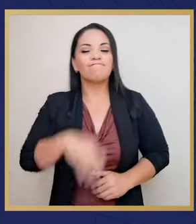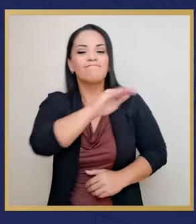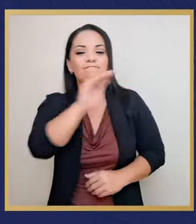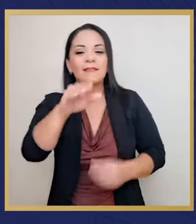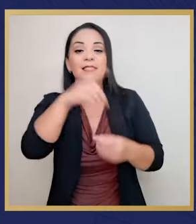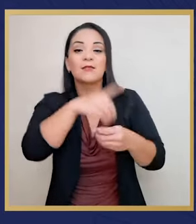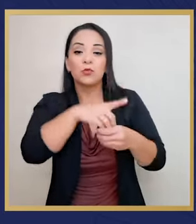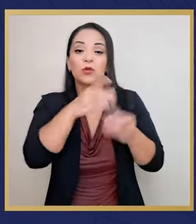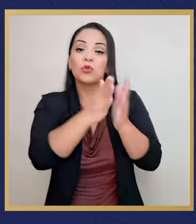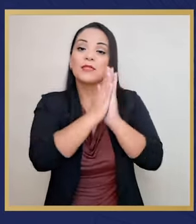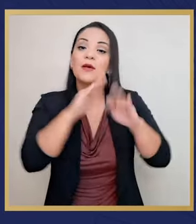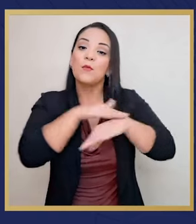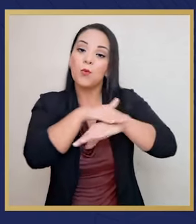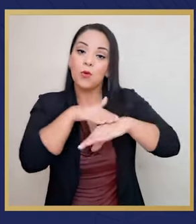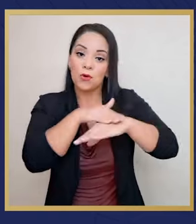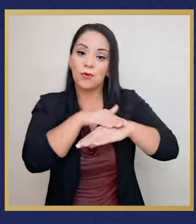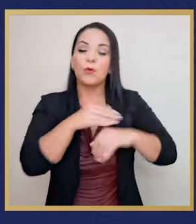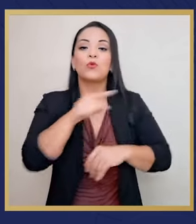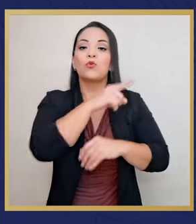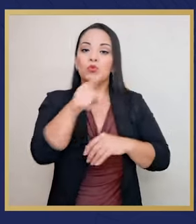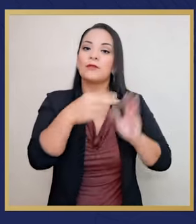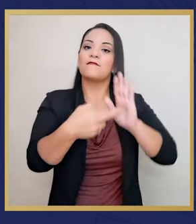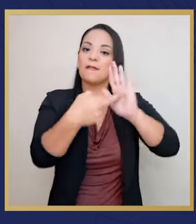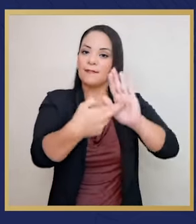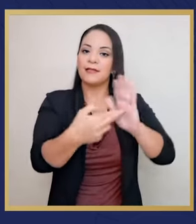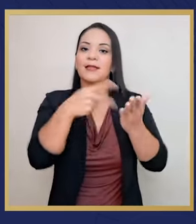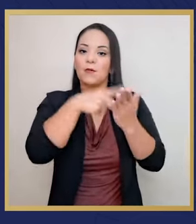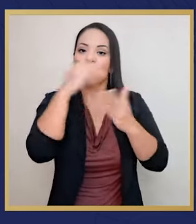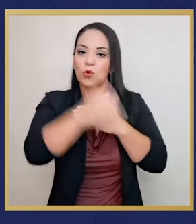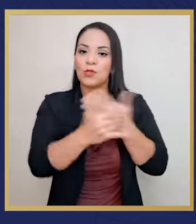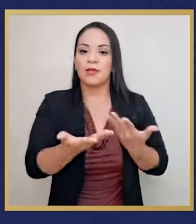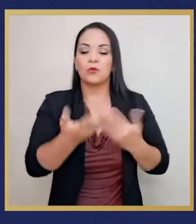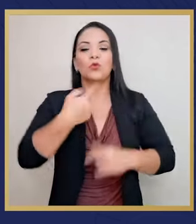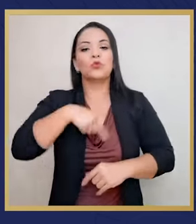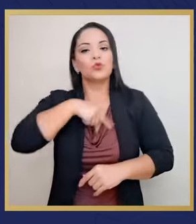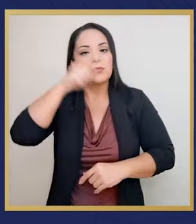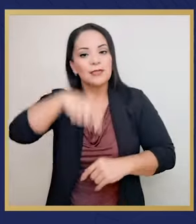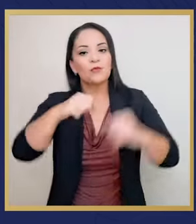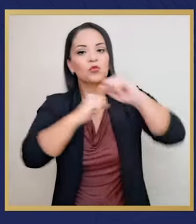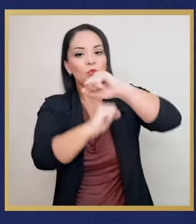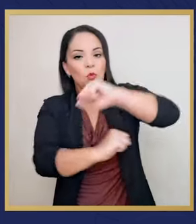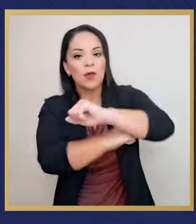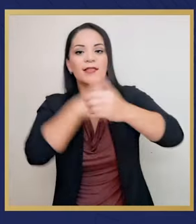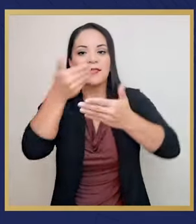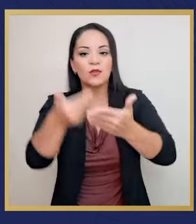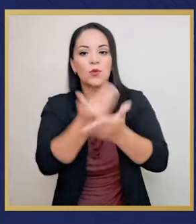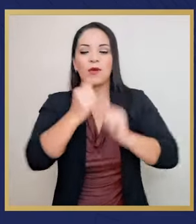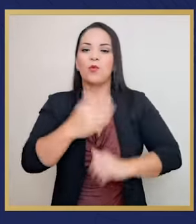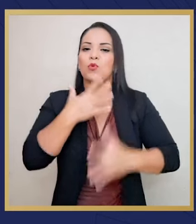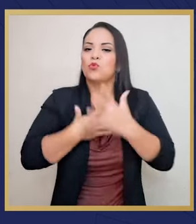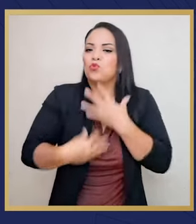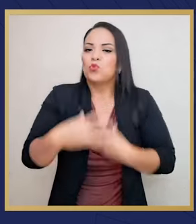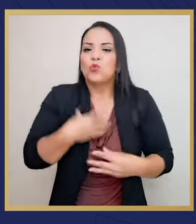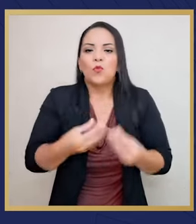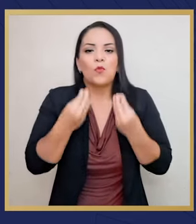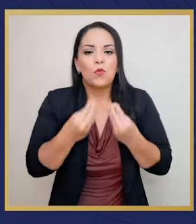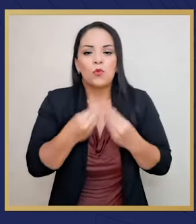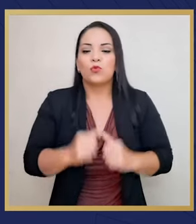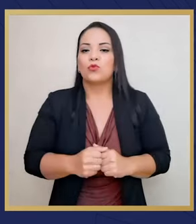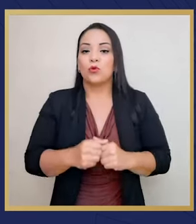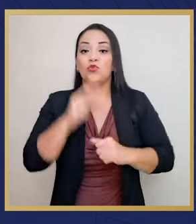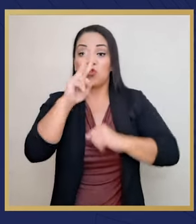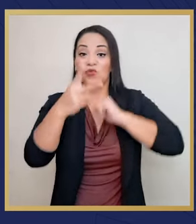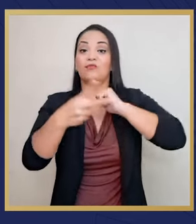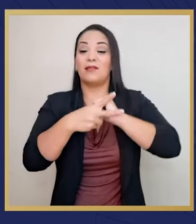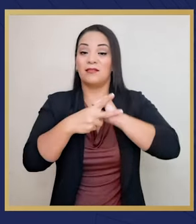Señores diputados, les pido que por favor nos representen en este proyecto. Necesitamos este puente nuevo. Hemos sufrido mucho porque